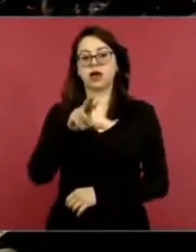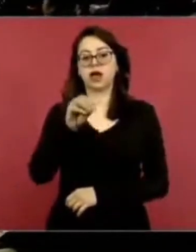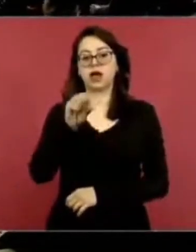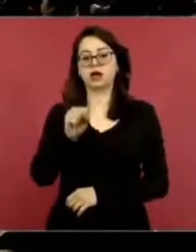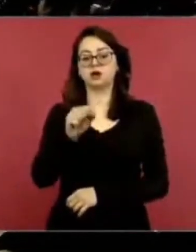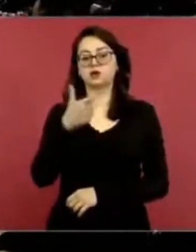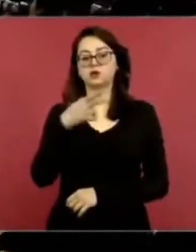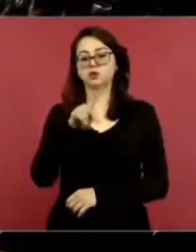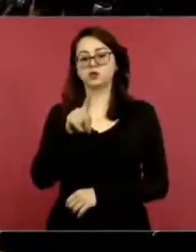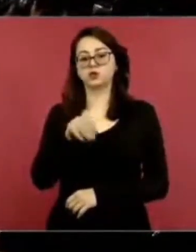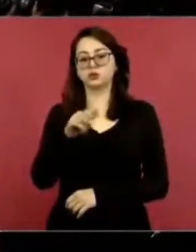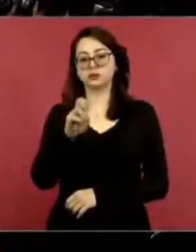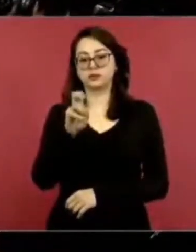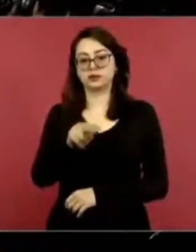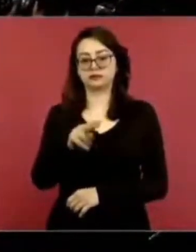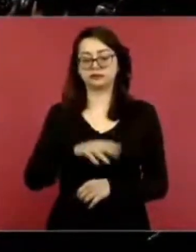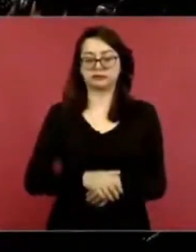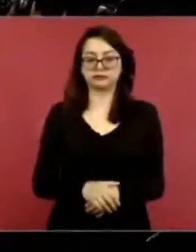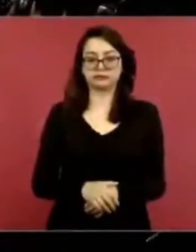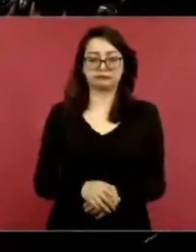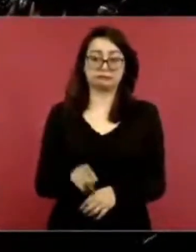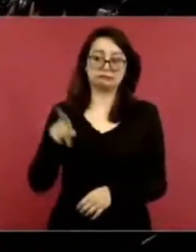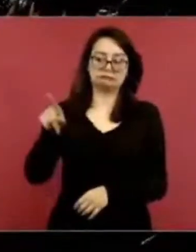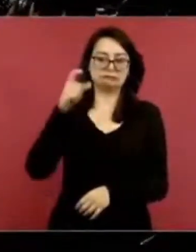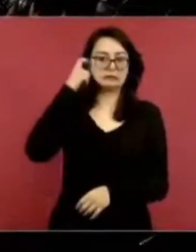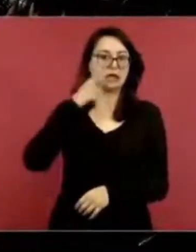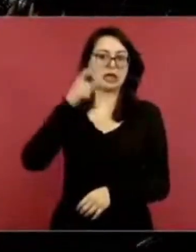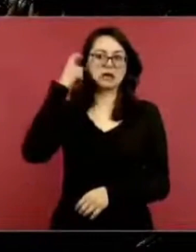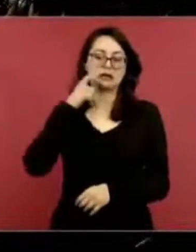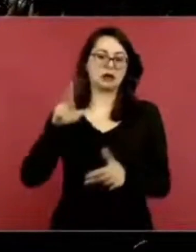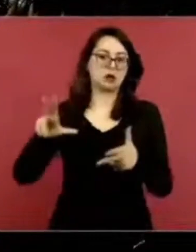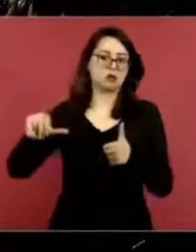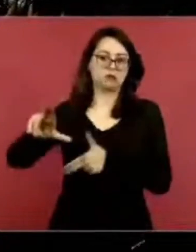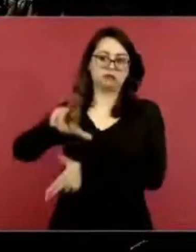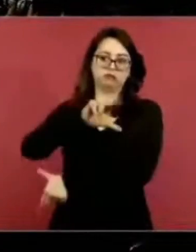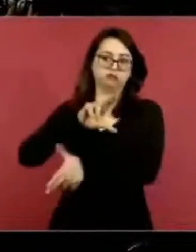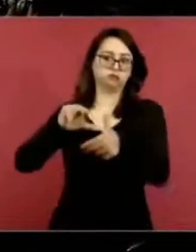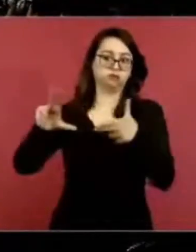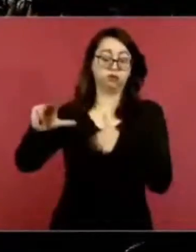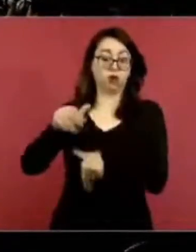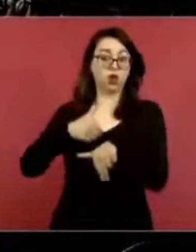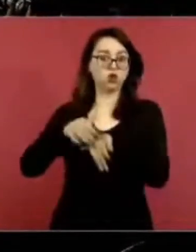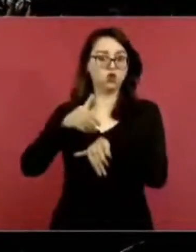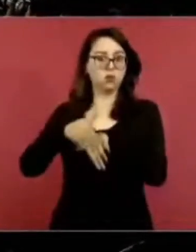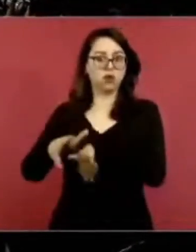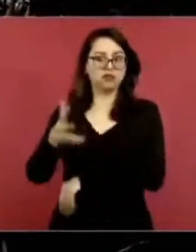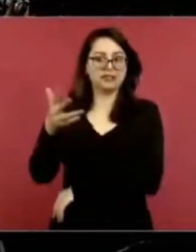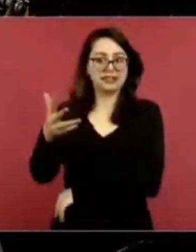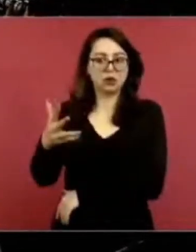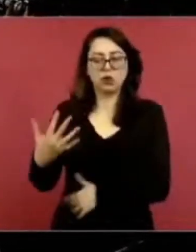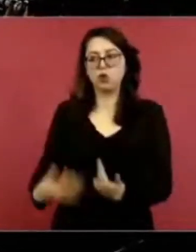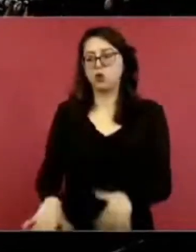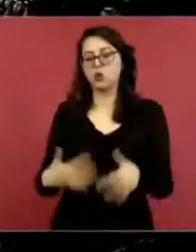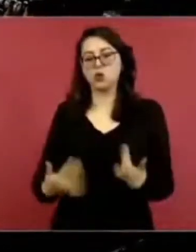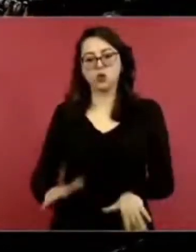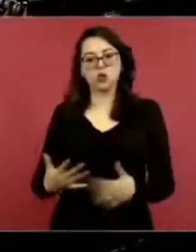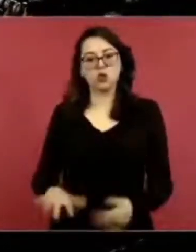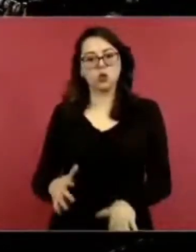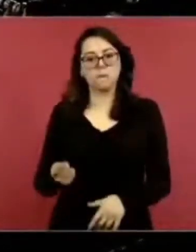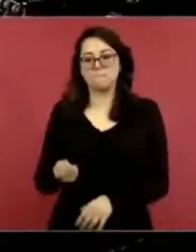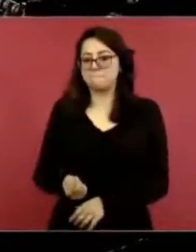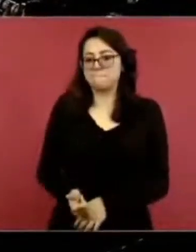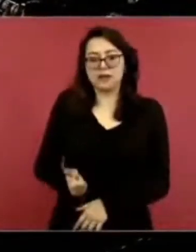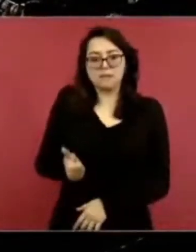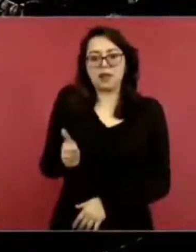tema del huracán Otis, pues es algo muy importante. Es un huracán categoría 5 que nunca había afectado esta zona, según lo que nos dicen